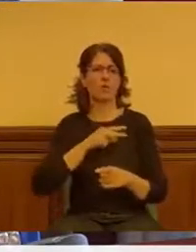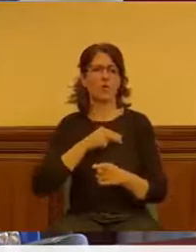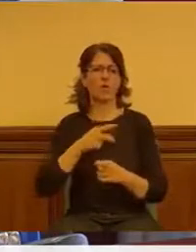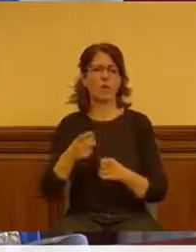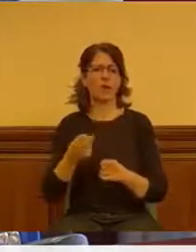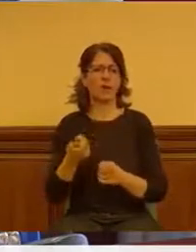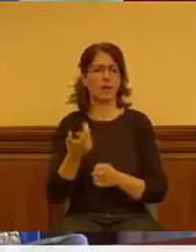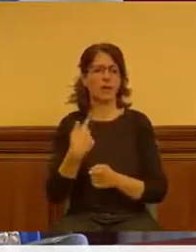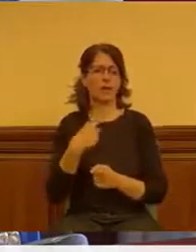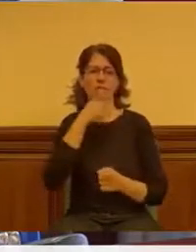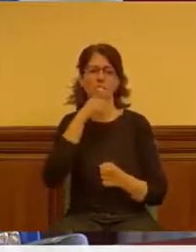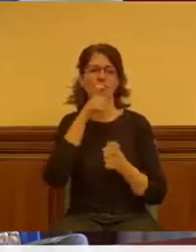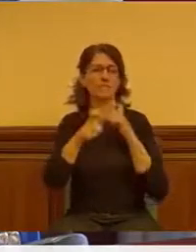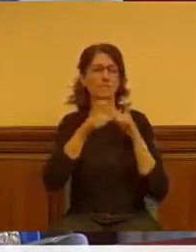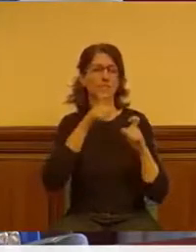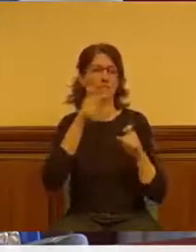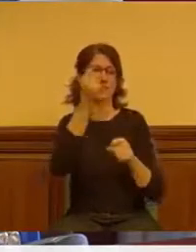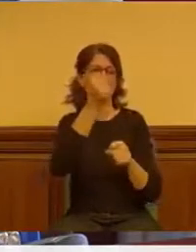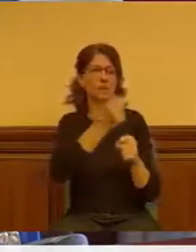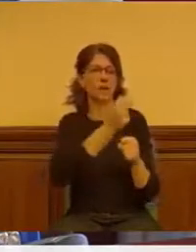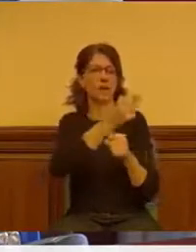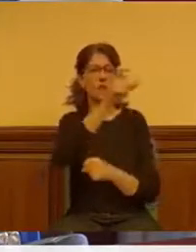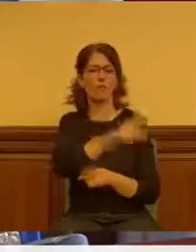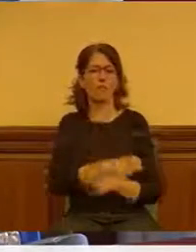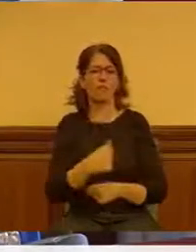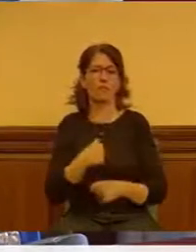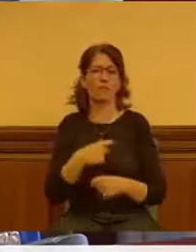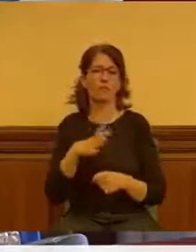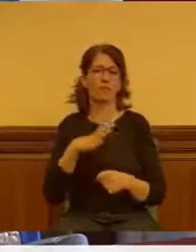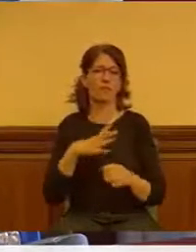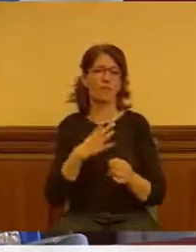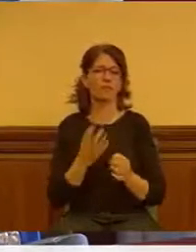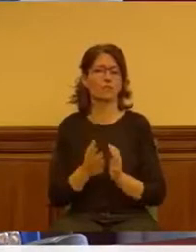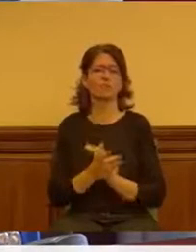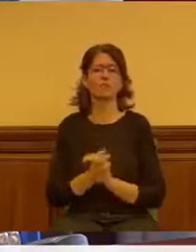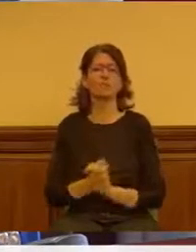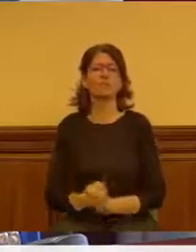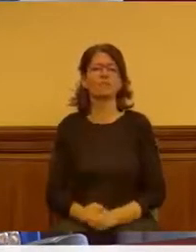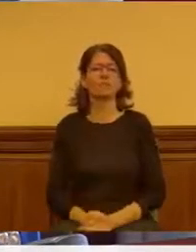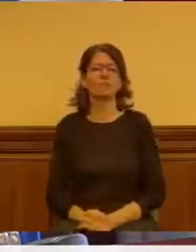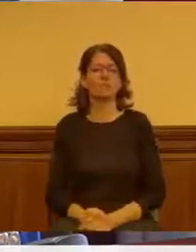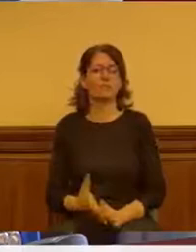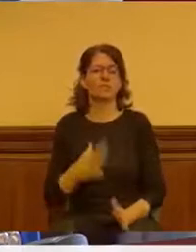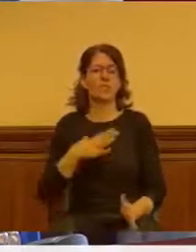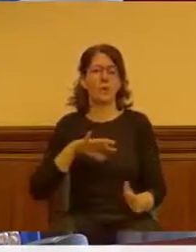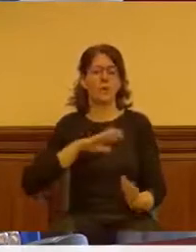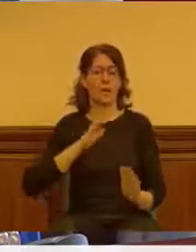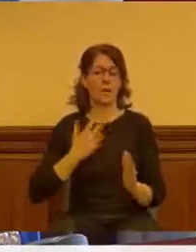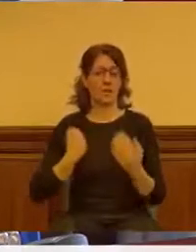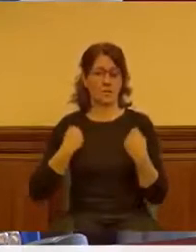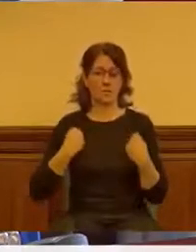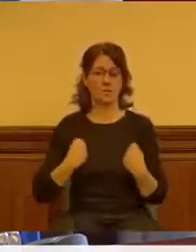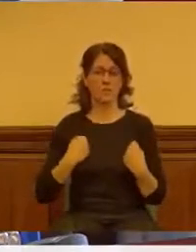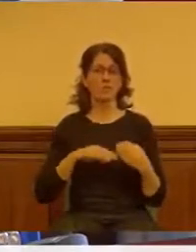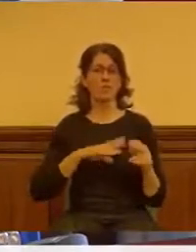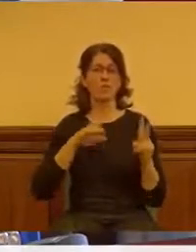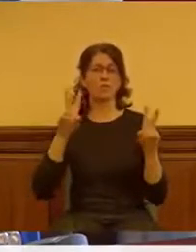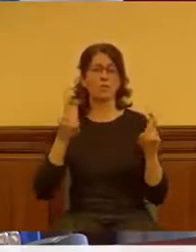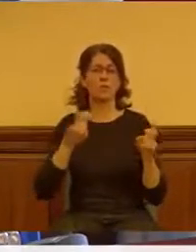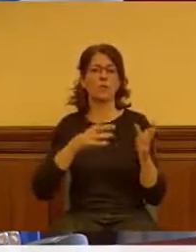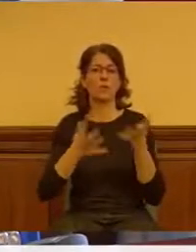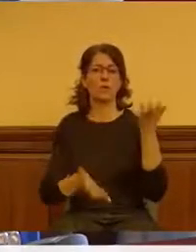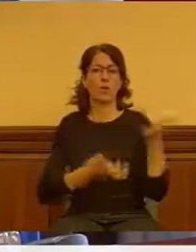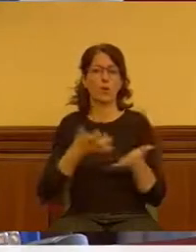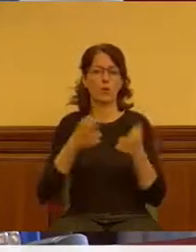trabajadores que dependen de ella públicamente. Mire, ¿puede usted solucionar mañana mismo la situación de las cocinas de la Juan XXIII?